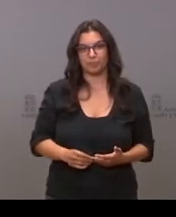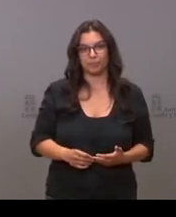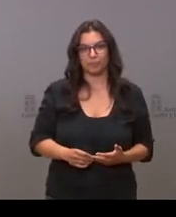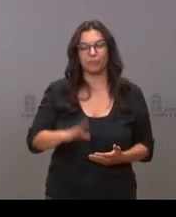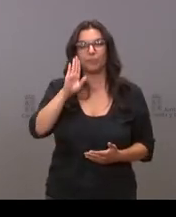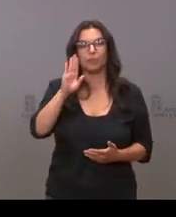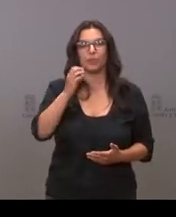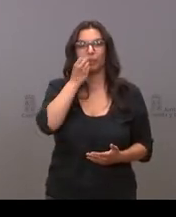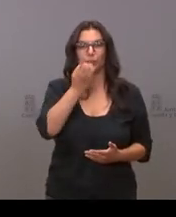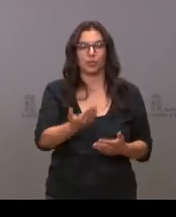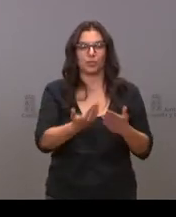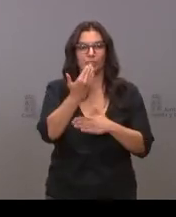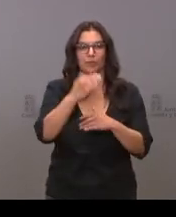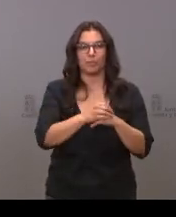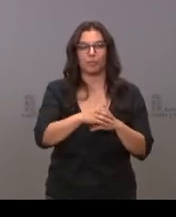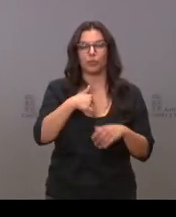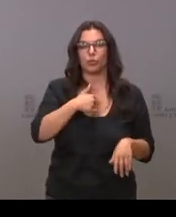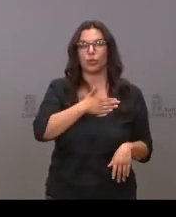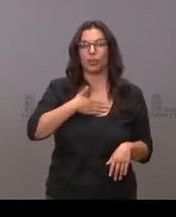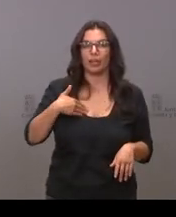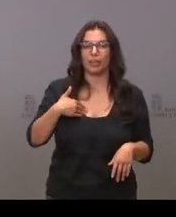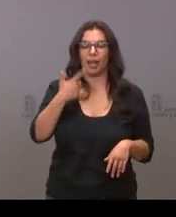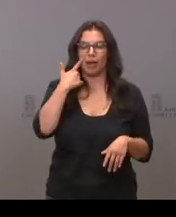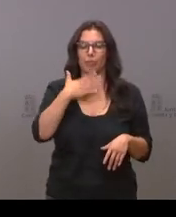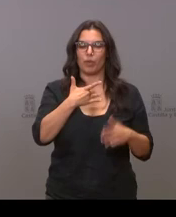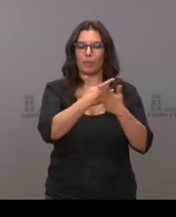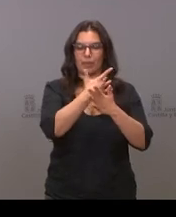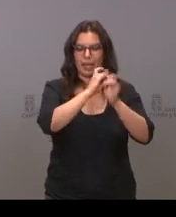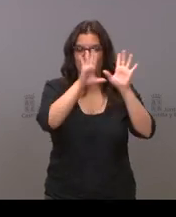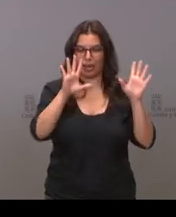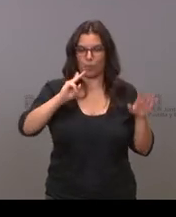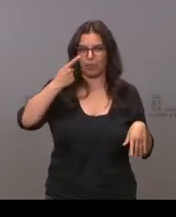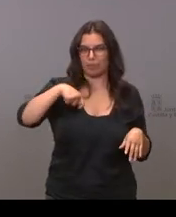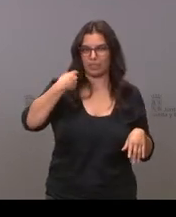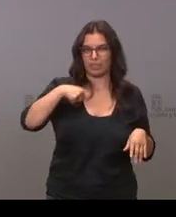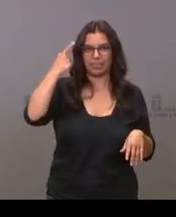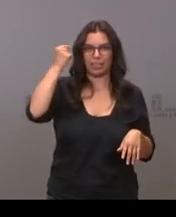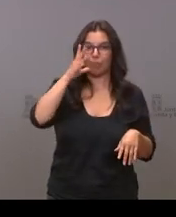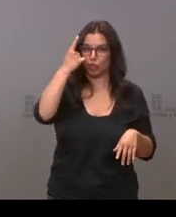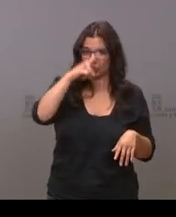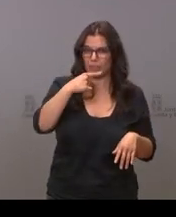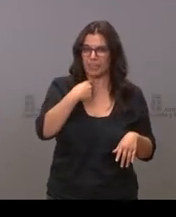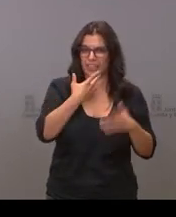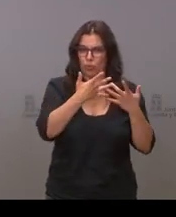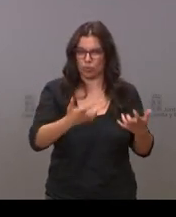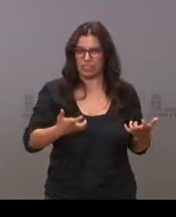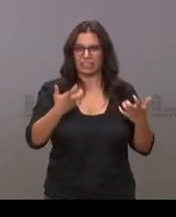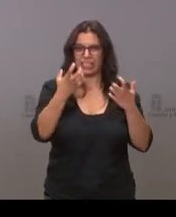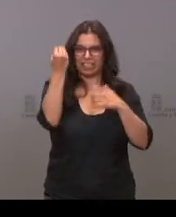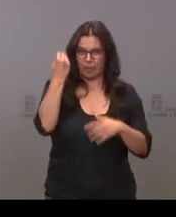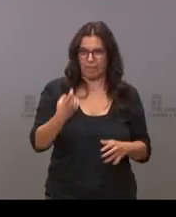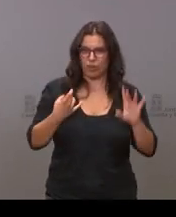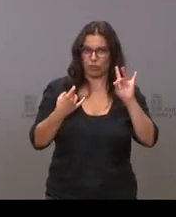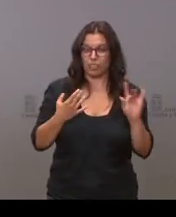Hola muy buenas yo quería a ver si me puede aclarar el vicepresidente porque sé que está en el semáforo pero como se amplió